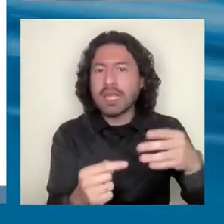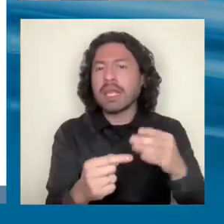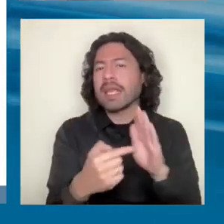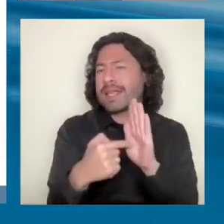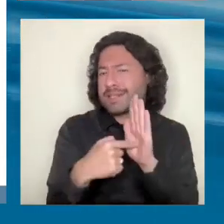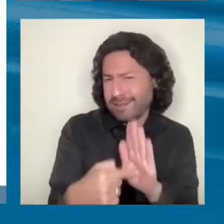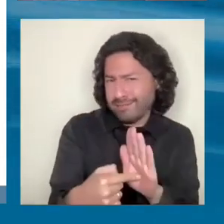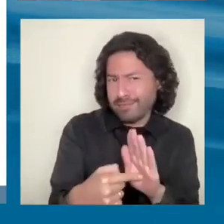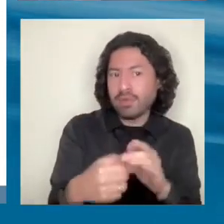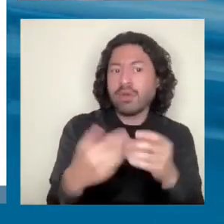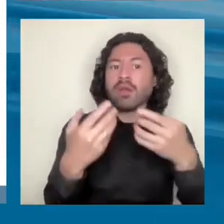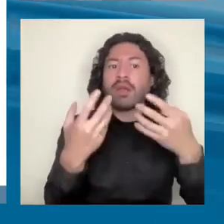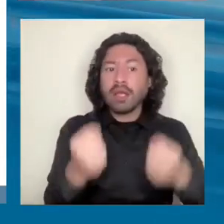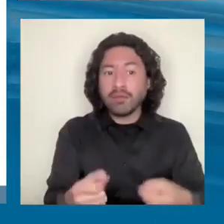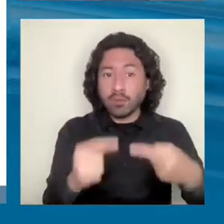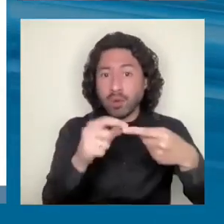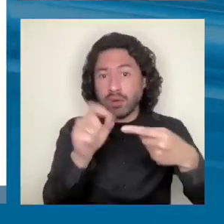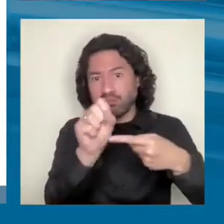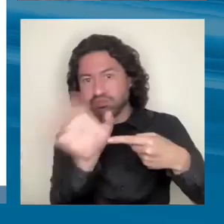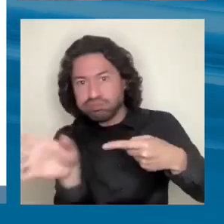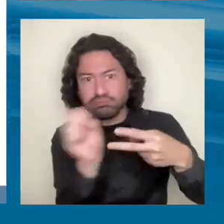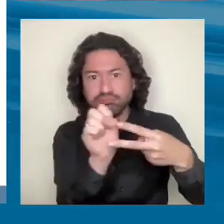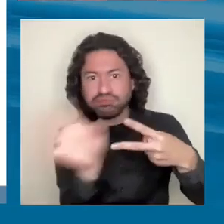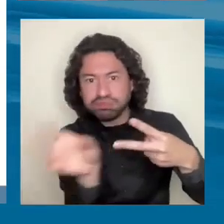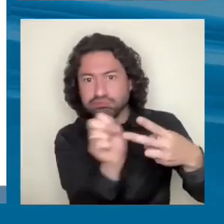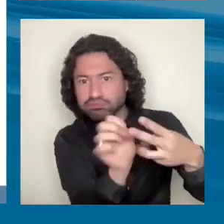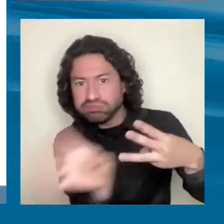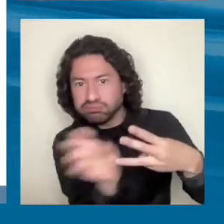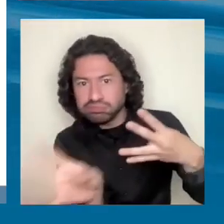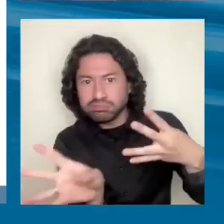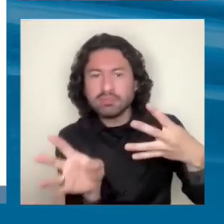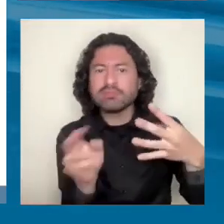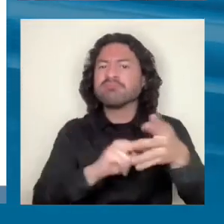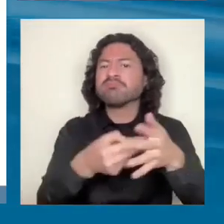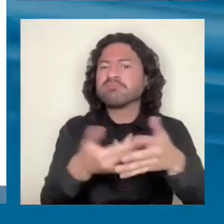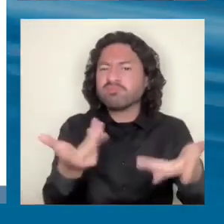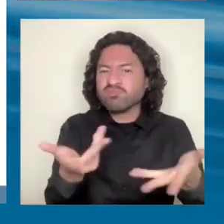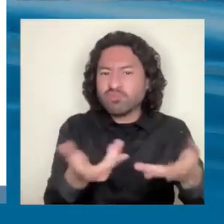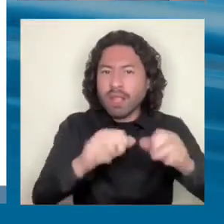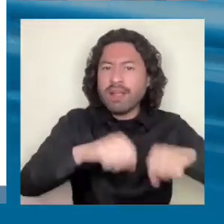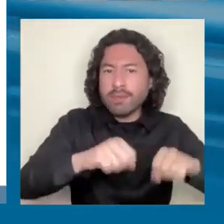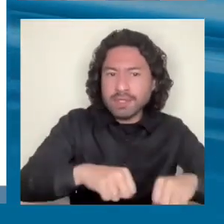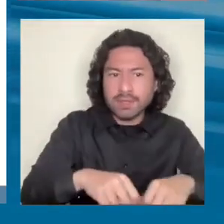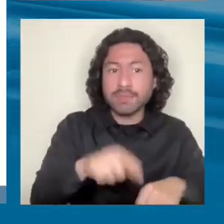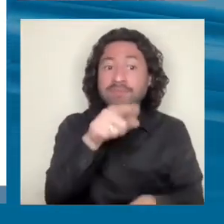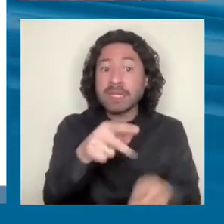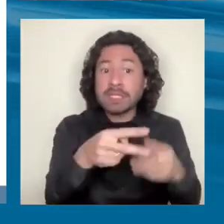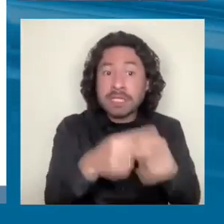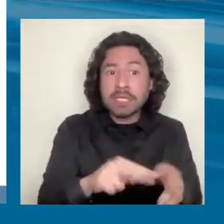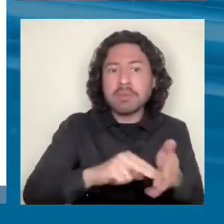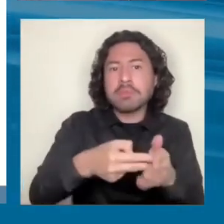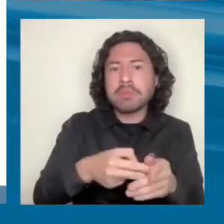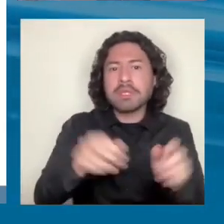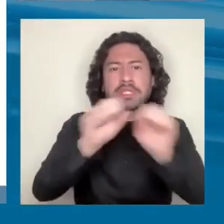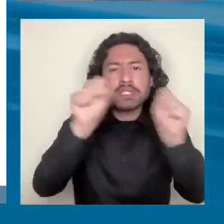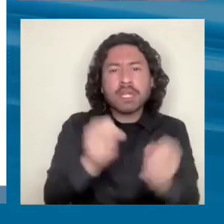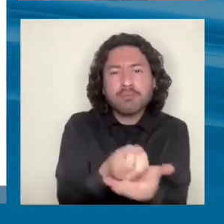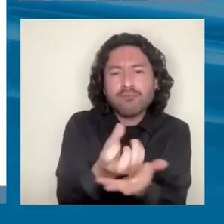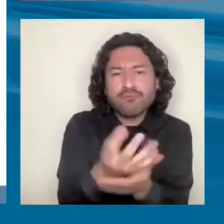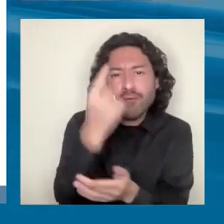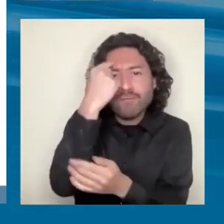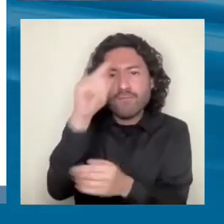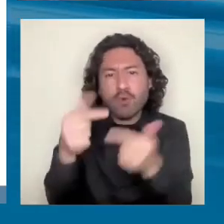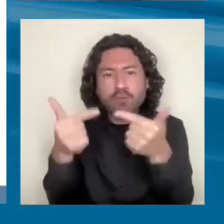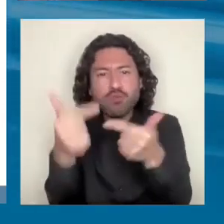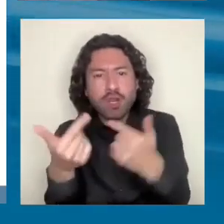tema un cuadrito donde aterriza un poco el tipo de capacidades. En general, las técnicas son sistemas de información para la implementación de políticas,